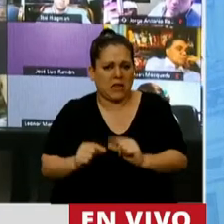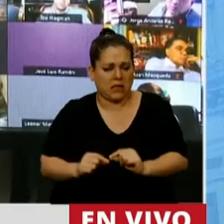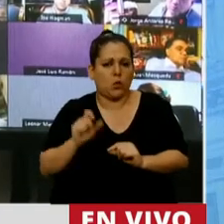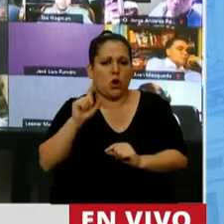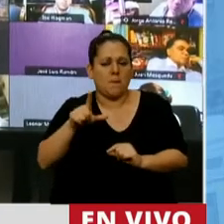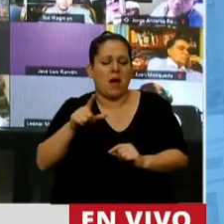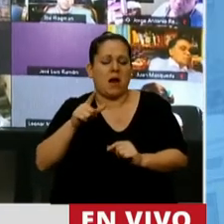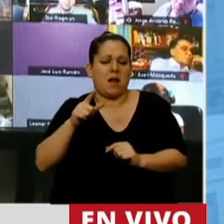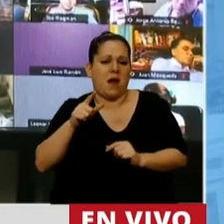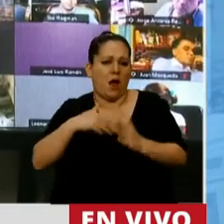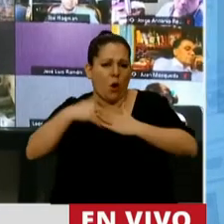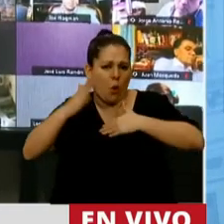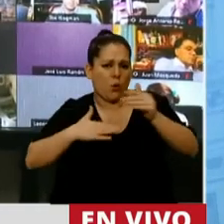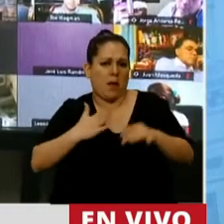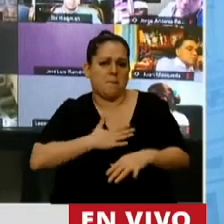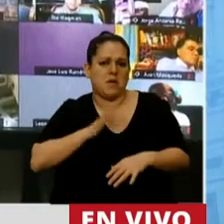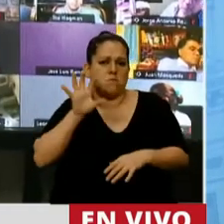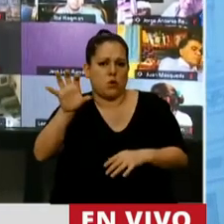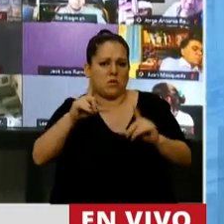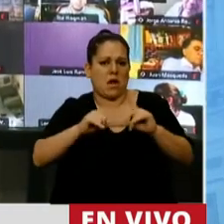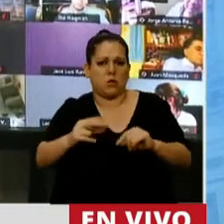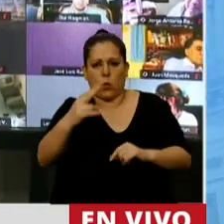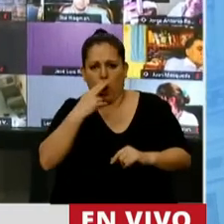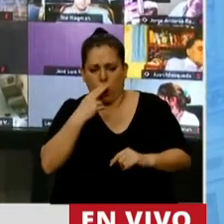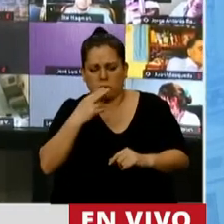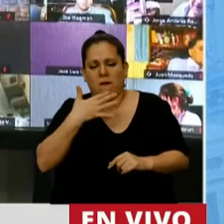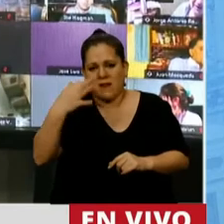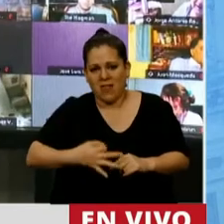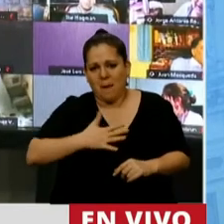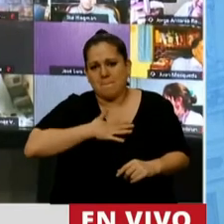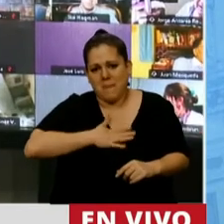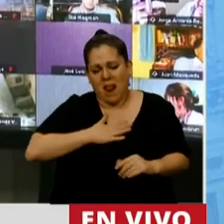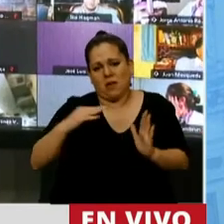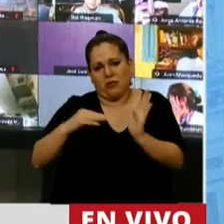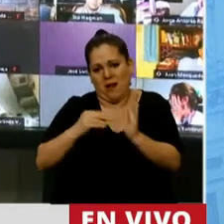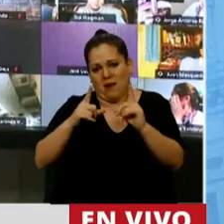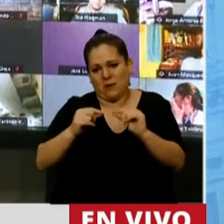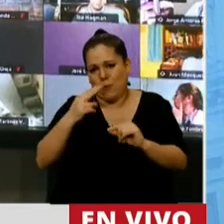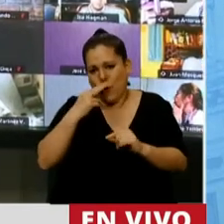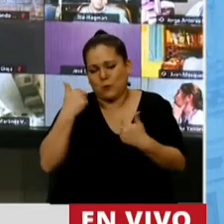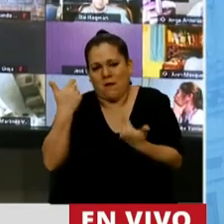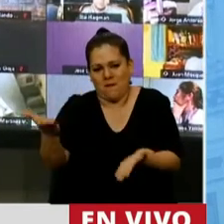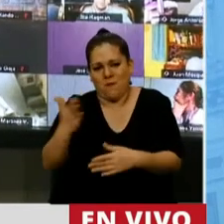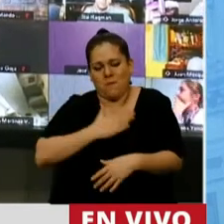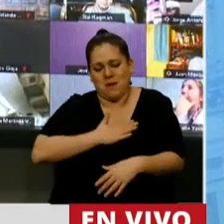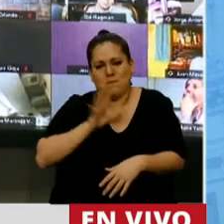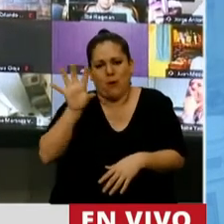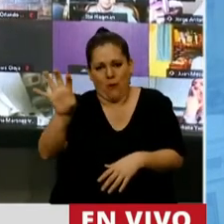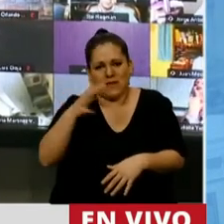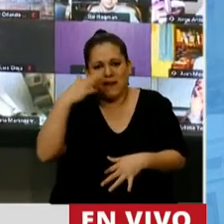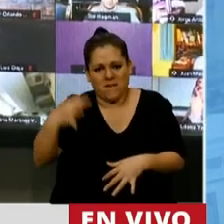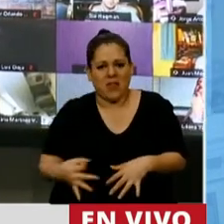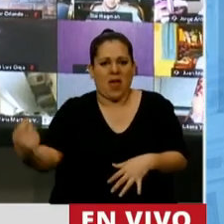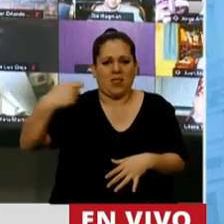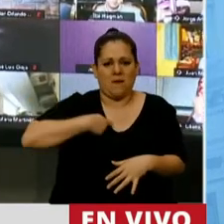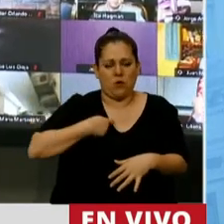de mi provincia en el artículo 11, hay varios y me alegro que estén incluidas en este presupuesto como la devolución